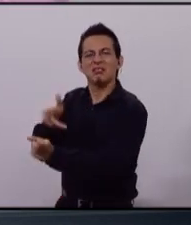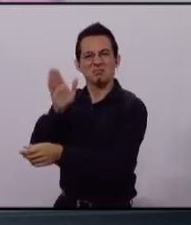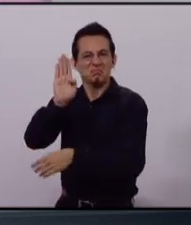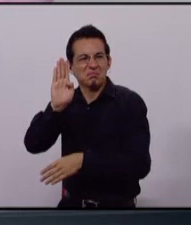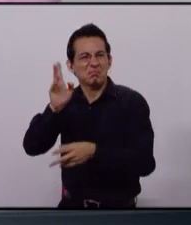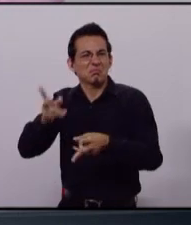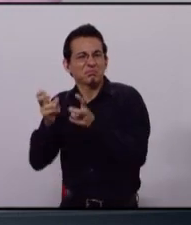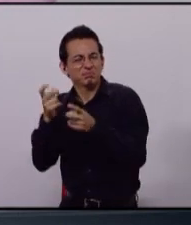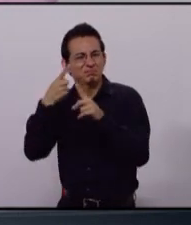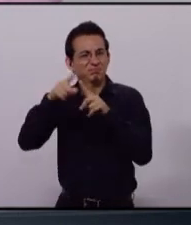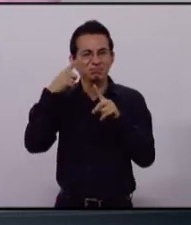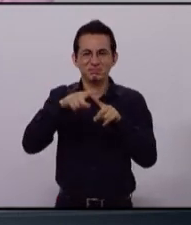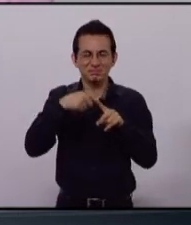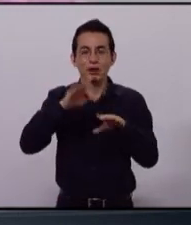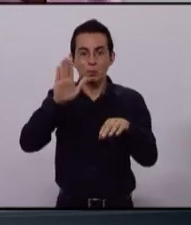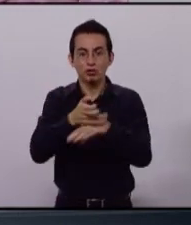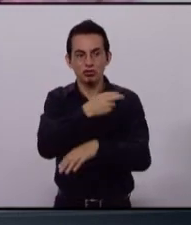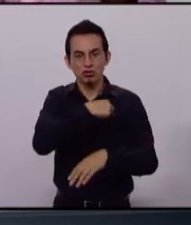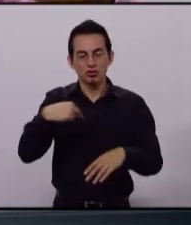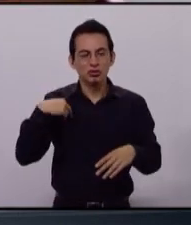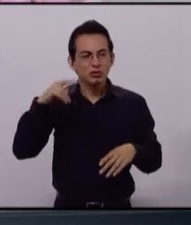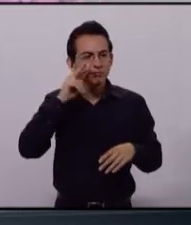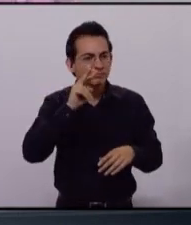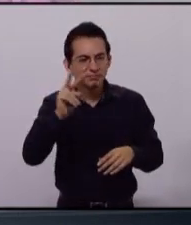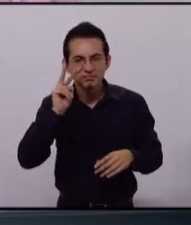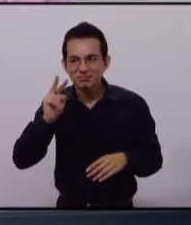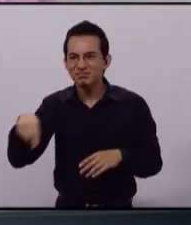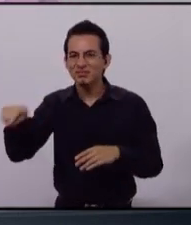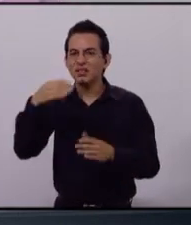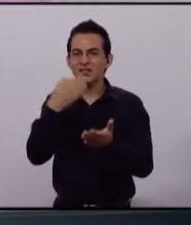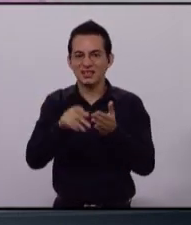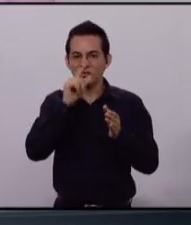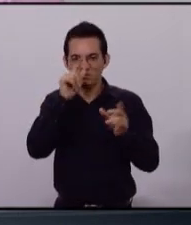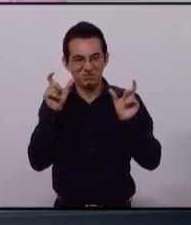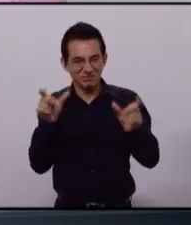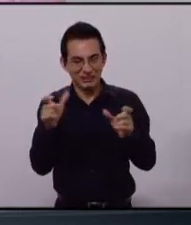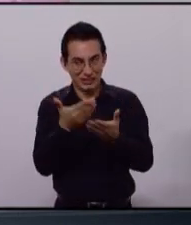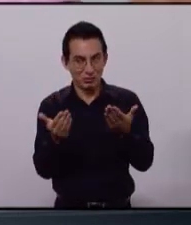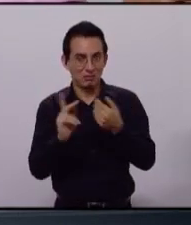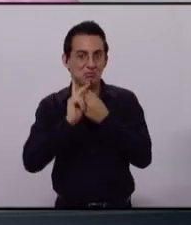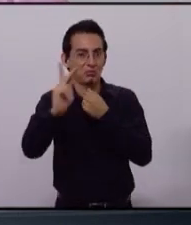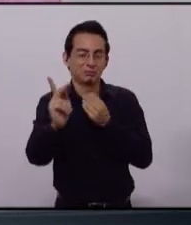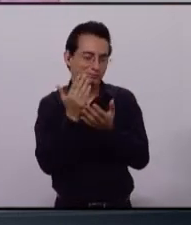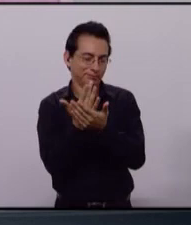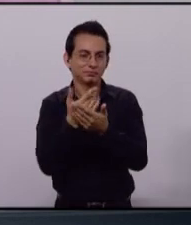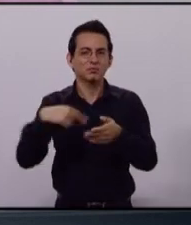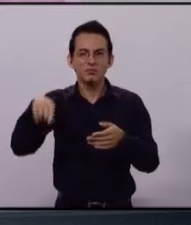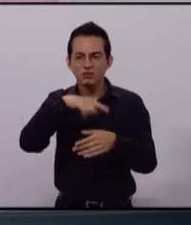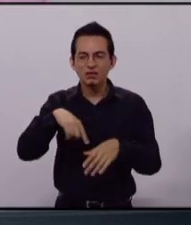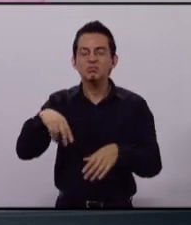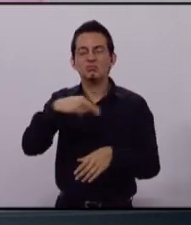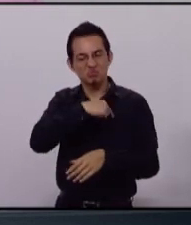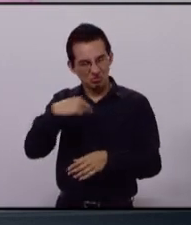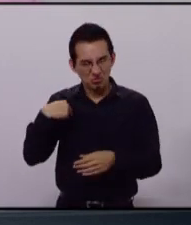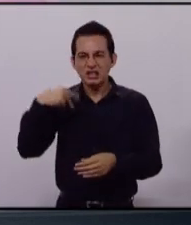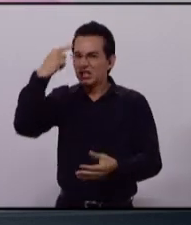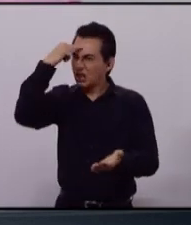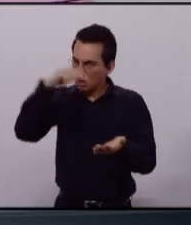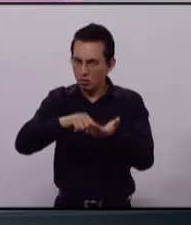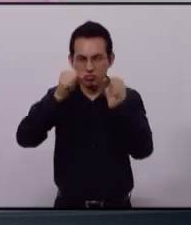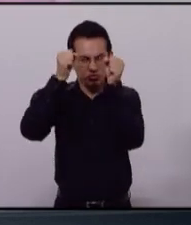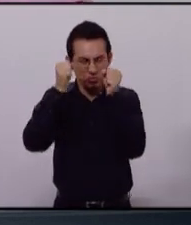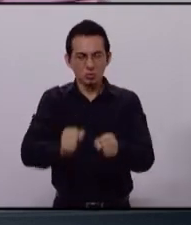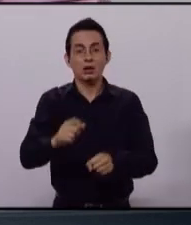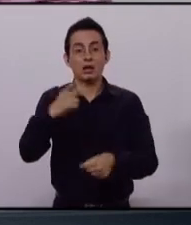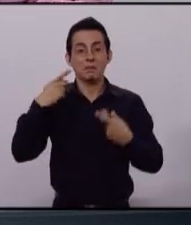Creemos que el problema de la seguridad, que se va a tocar unos momentos más, pues no es más que una cosa de desempleo. Estamos seguros que las personas